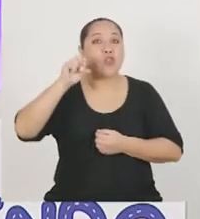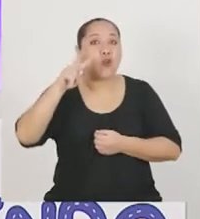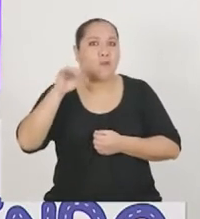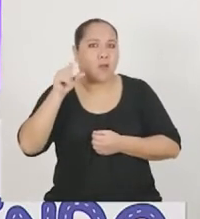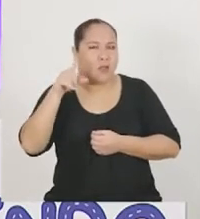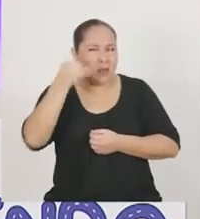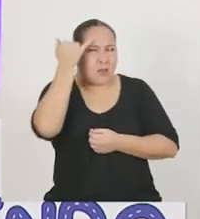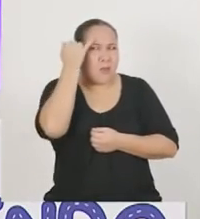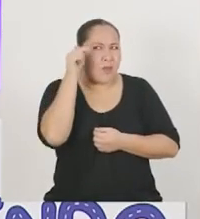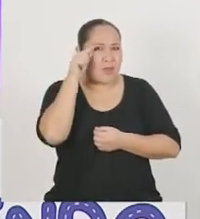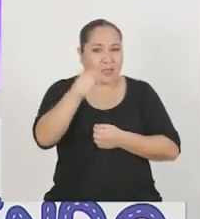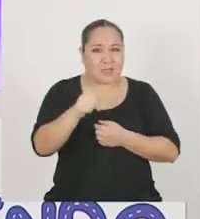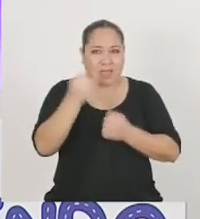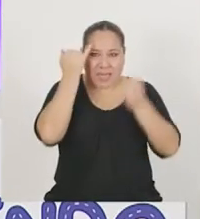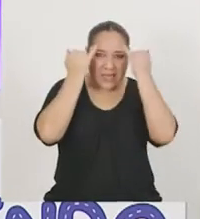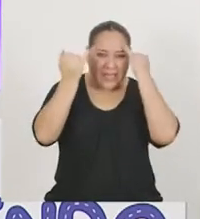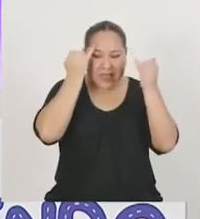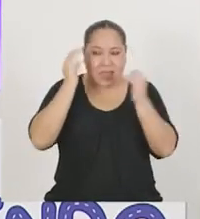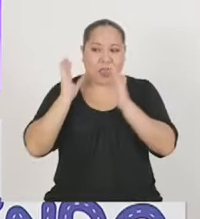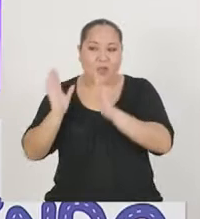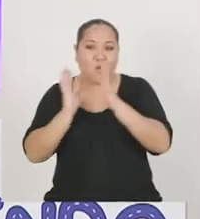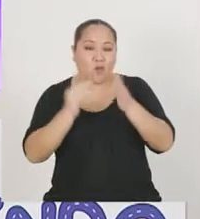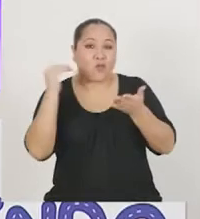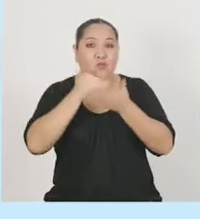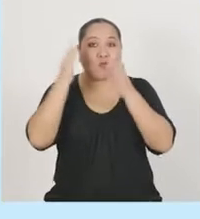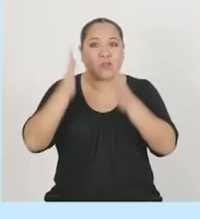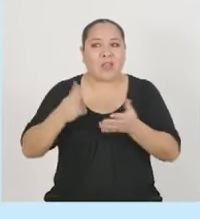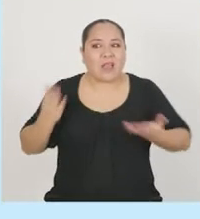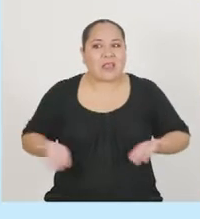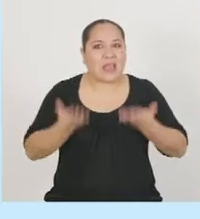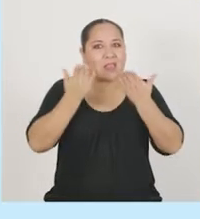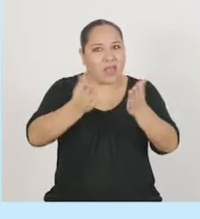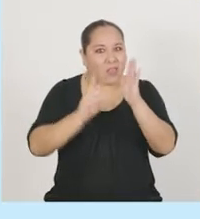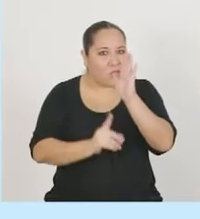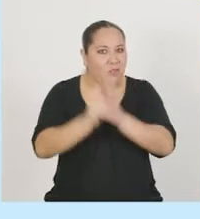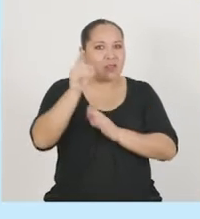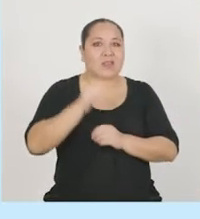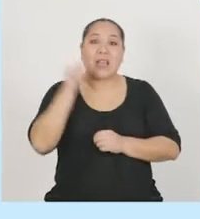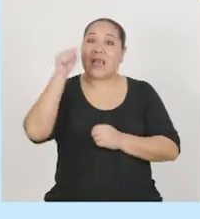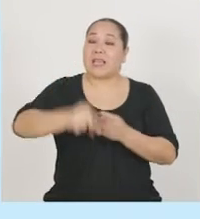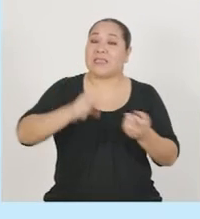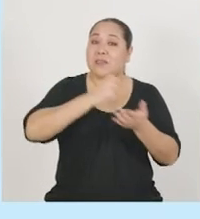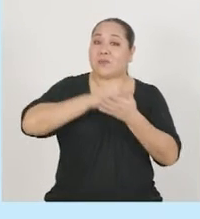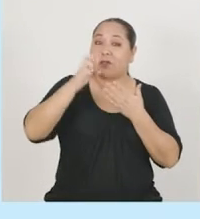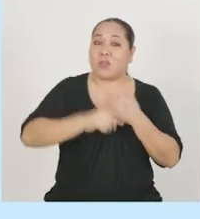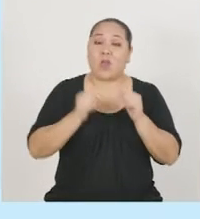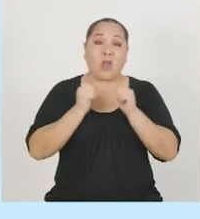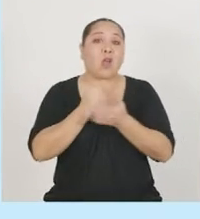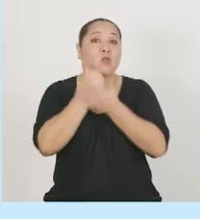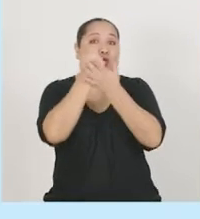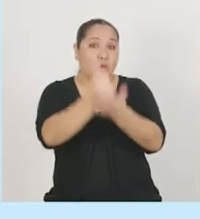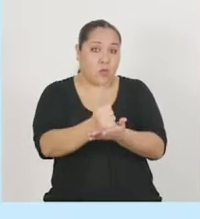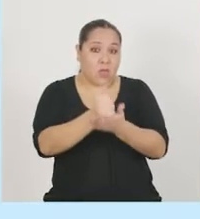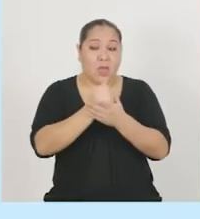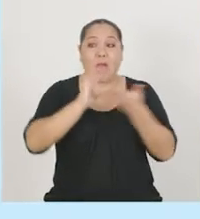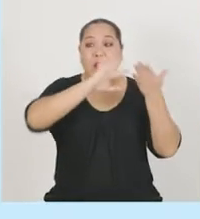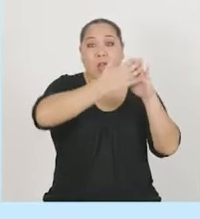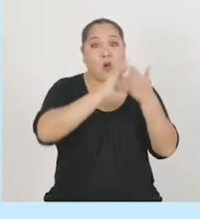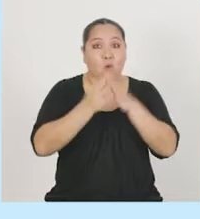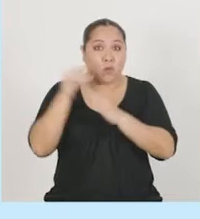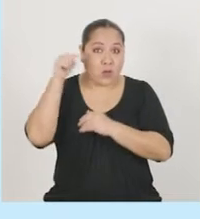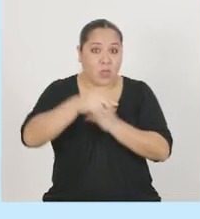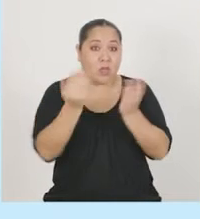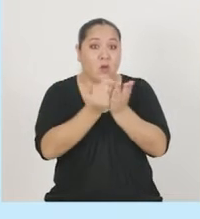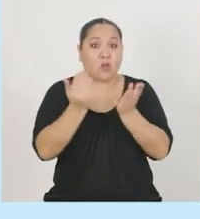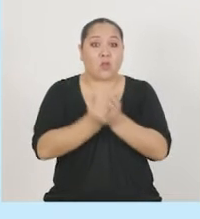nacida de la organización estudiantil está aportando a generar desarrollo. Este proyecto ha contribuido a la comunidad educativa del Distrito de San